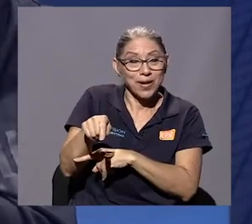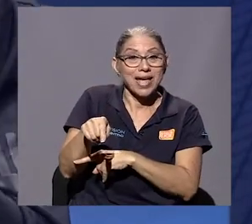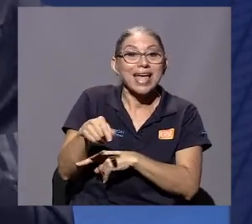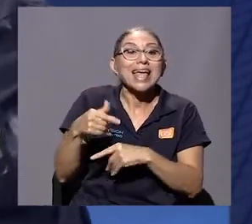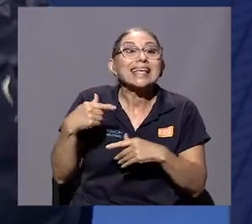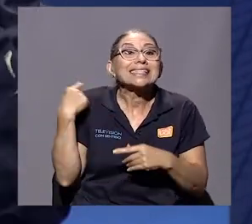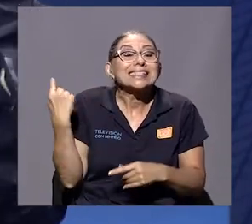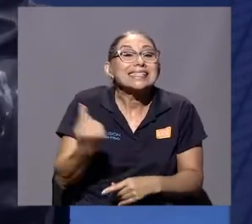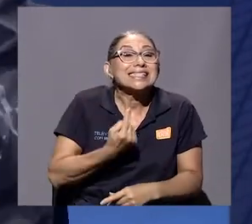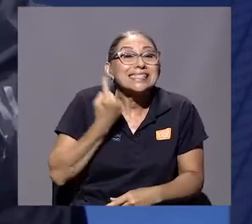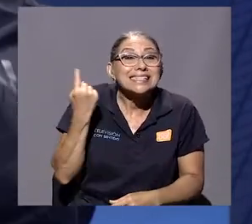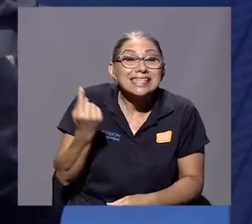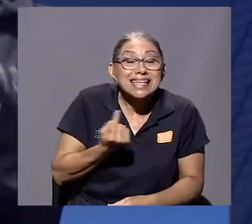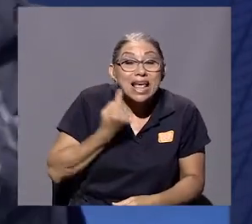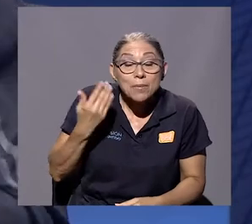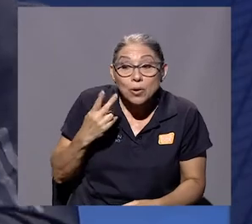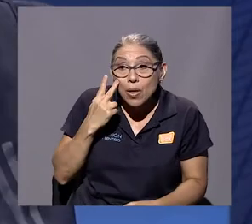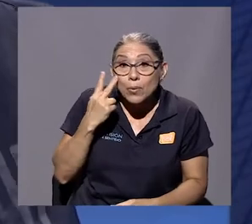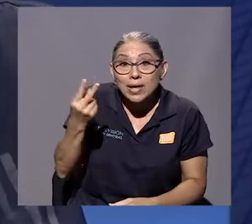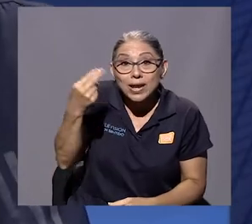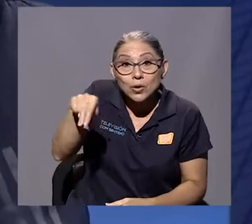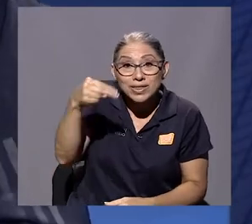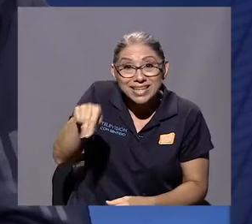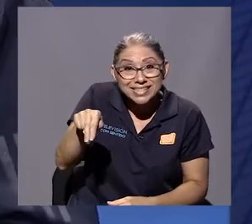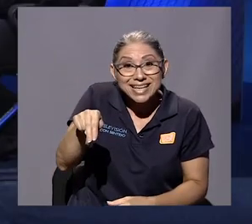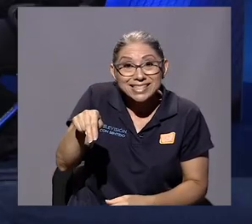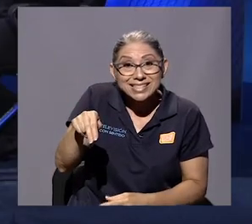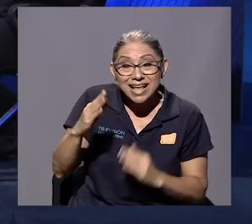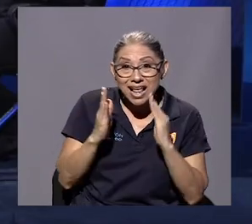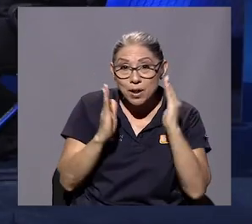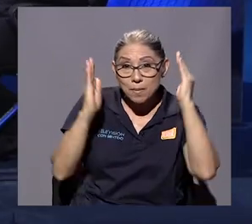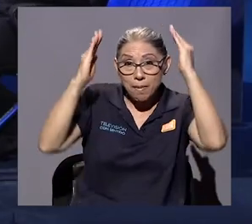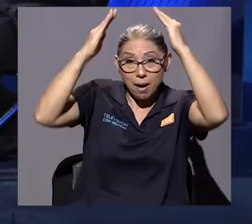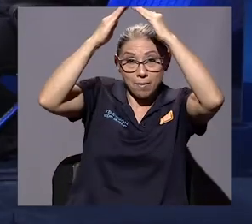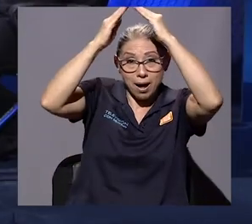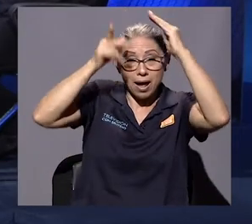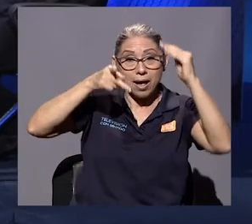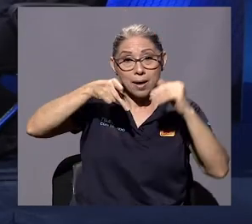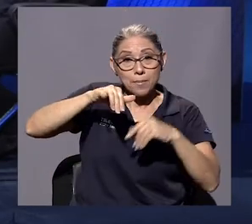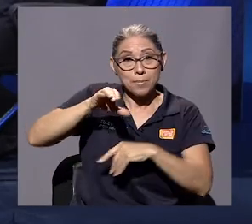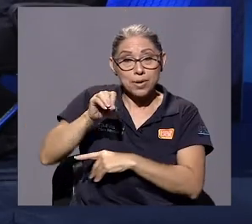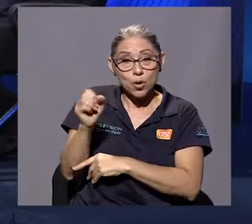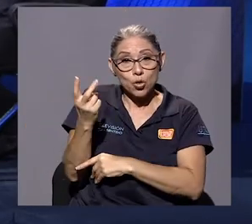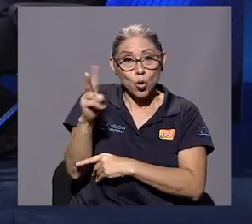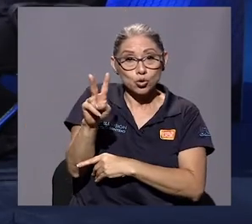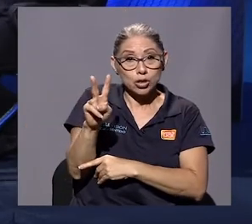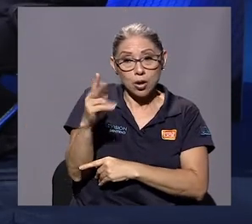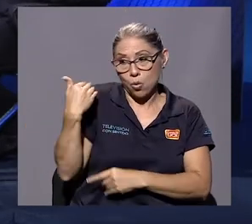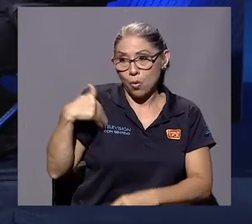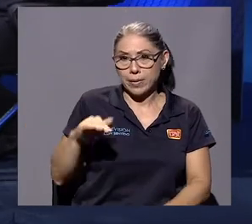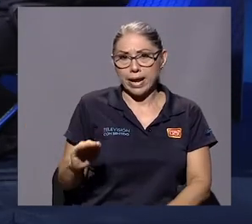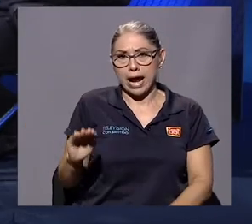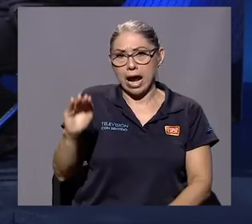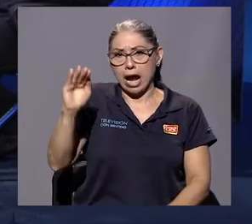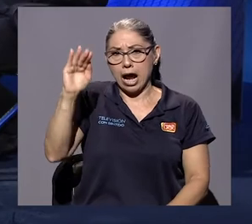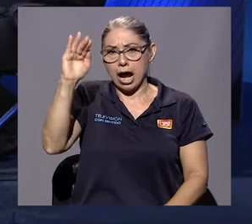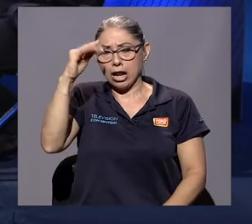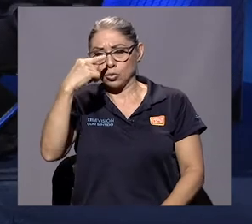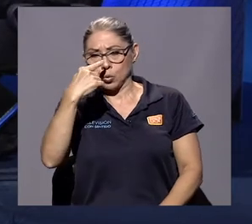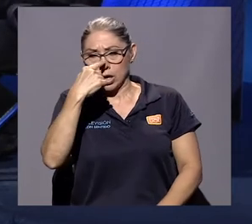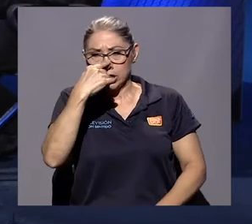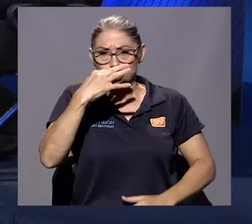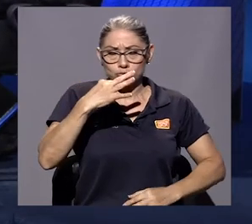cada vez que el Papa aparecía en los noticieros, Pio XII, que era un hombre alto, de nariz prominente, muy elegante,